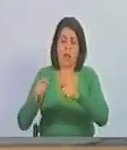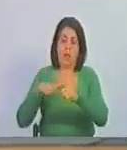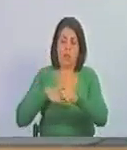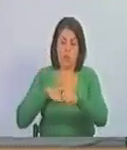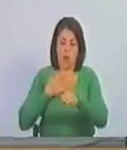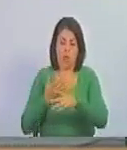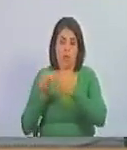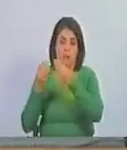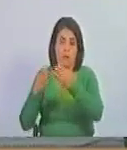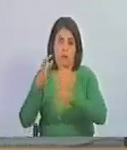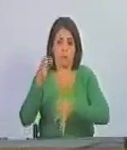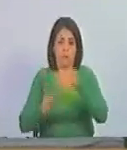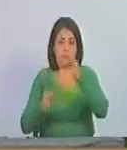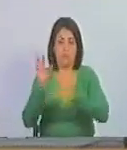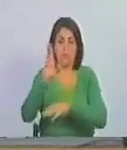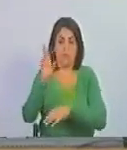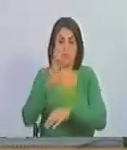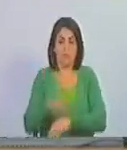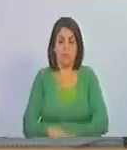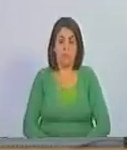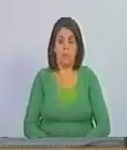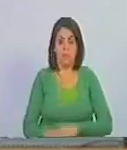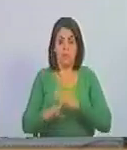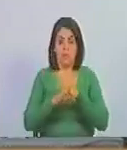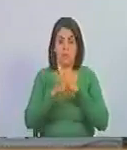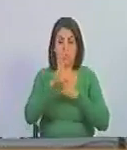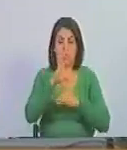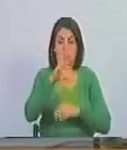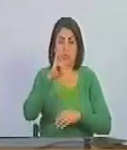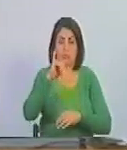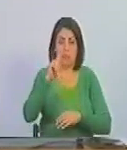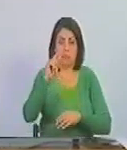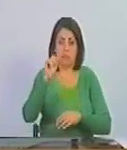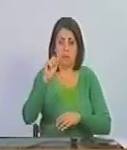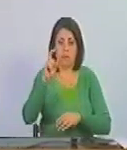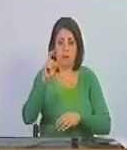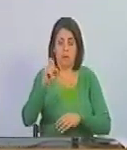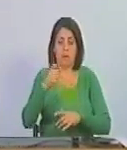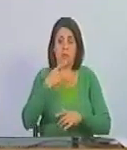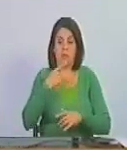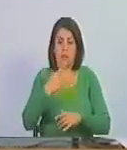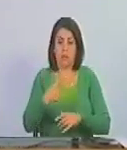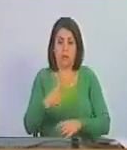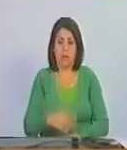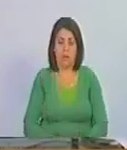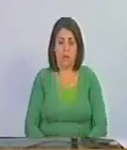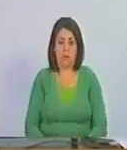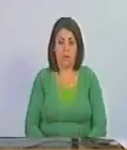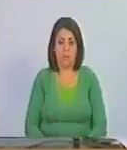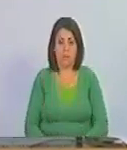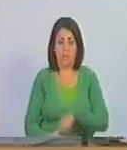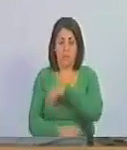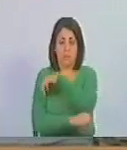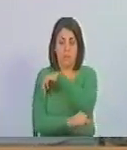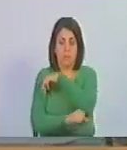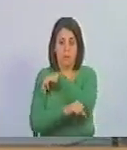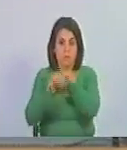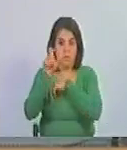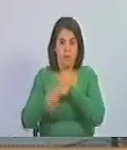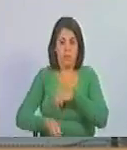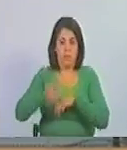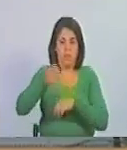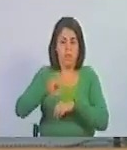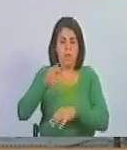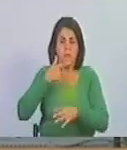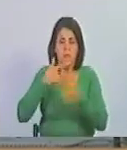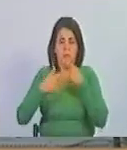en el juicio de la república contra Cristalex y que dijo ese delincuente Hernández en el tribunal